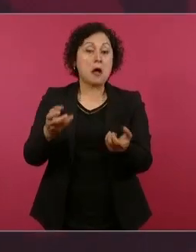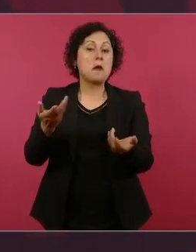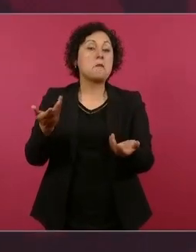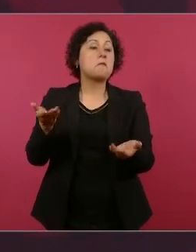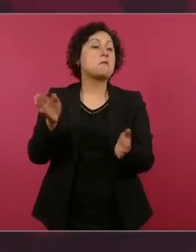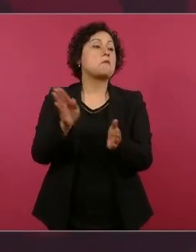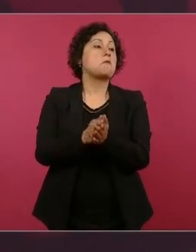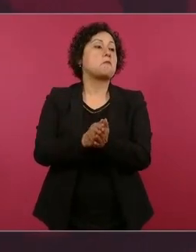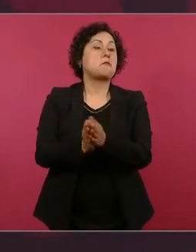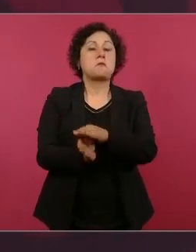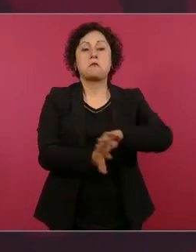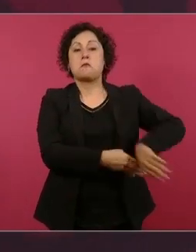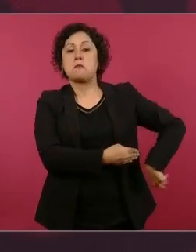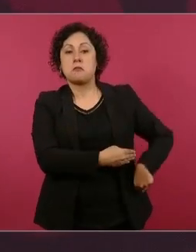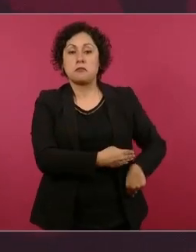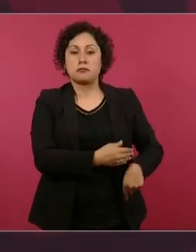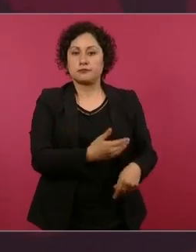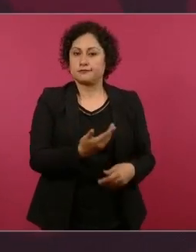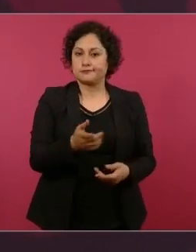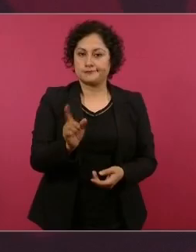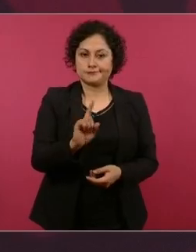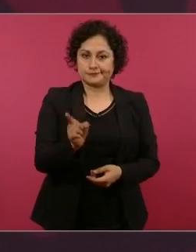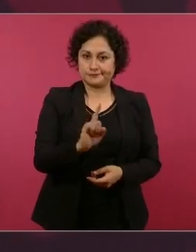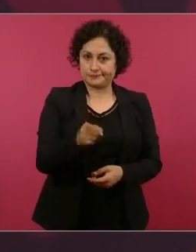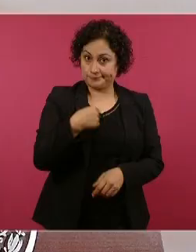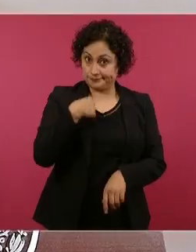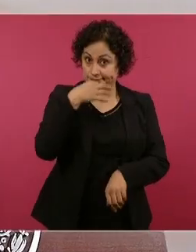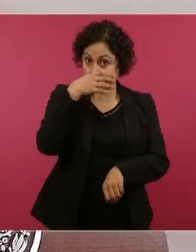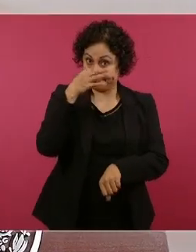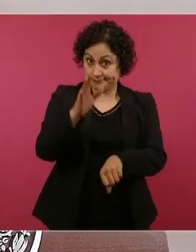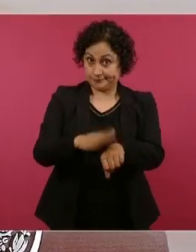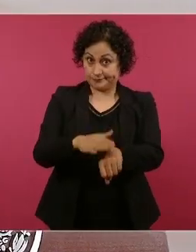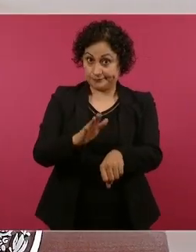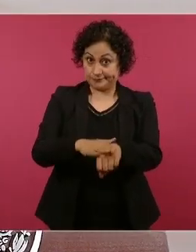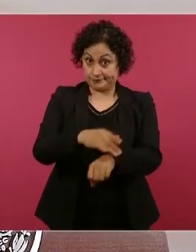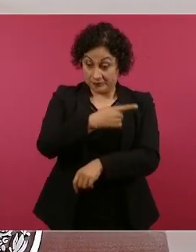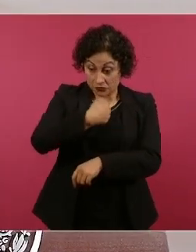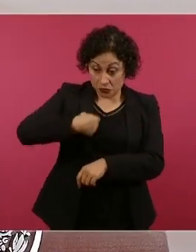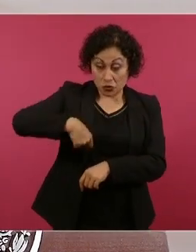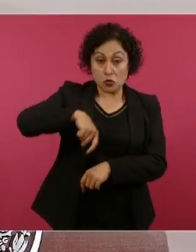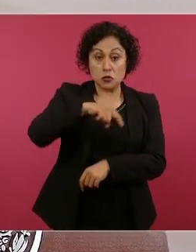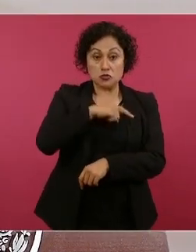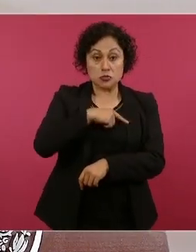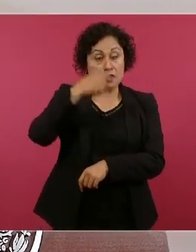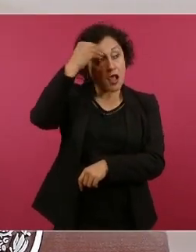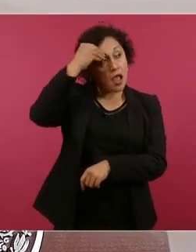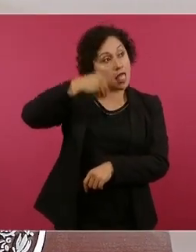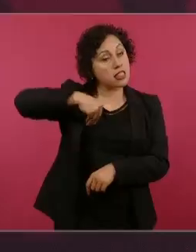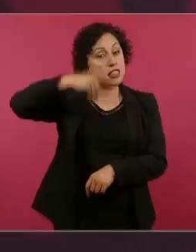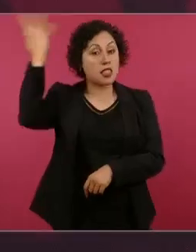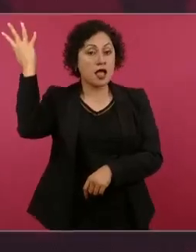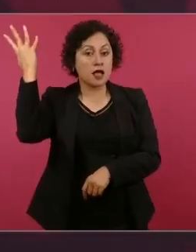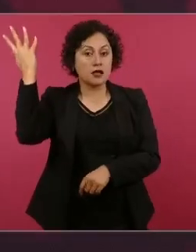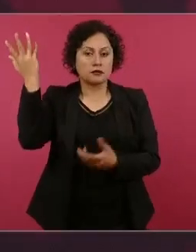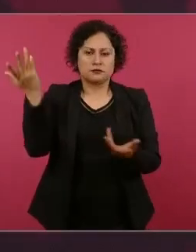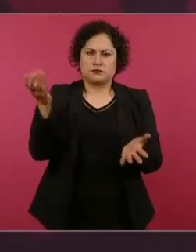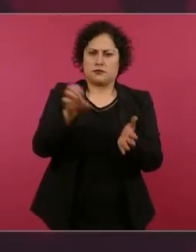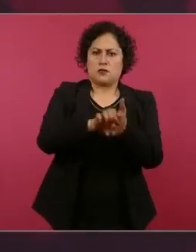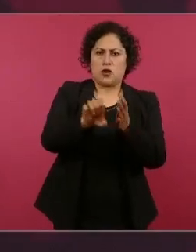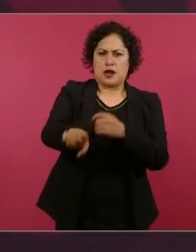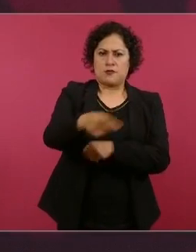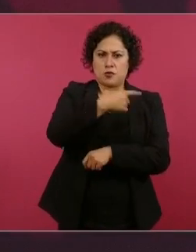nosotros no vamos a dar carpetazo, no es que ya nos fuimos